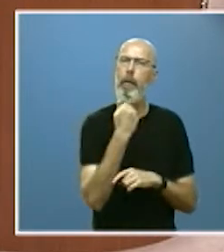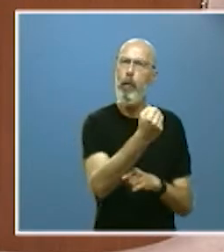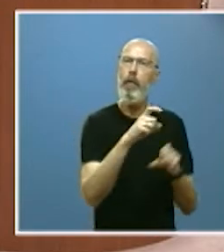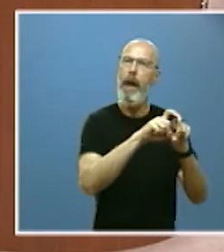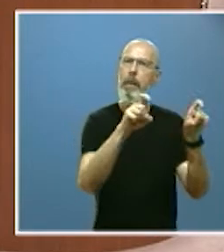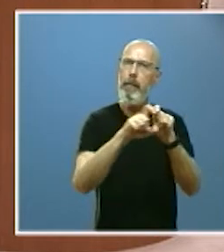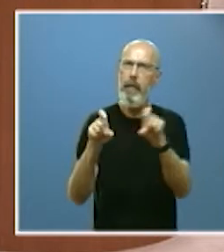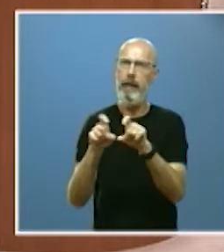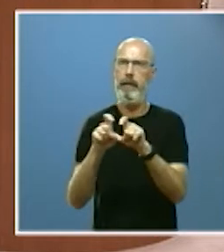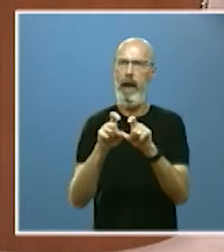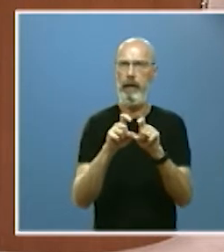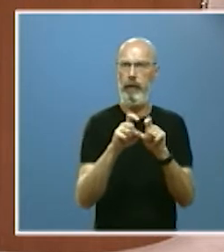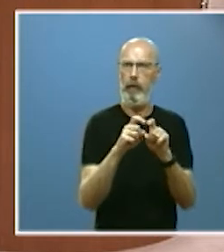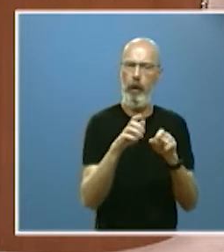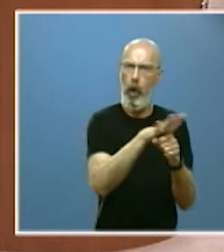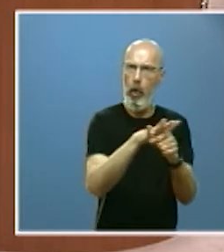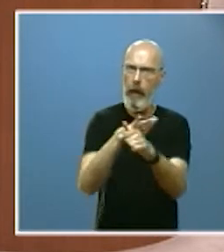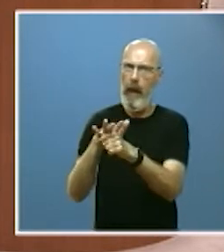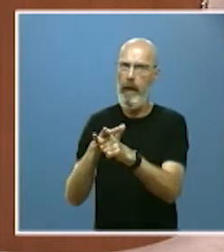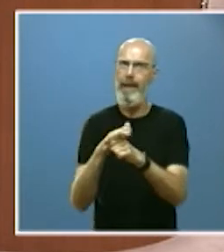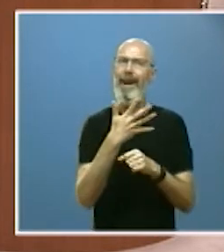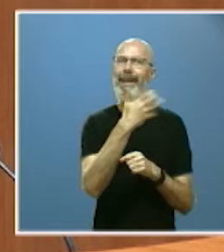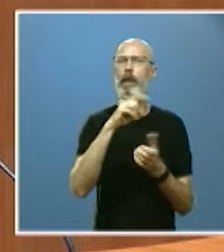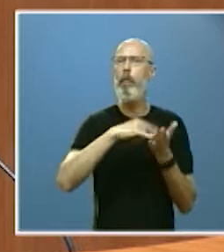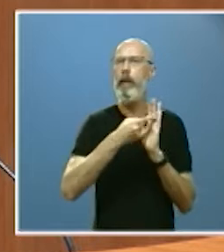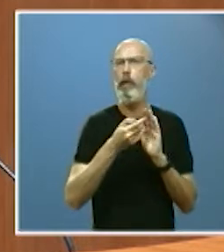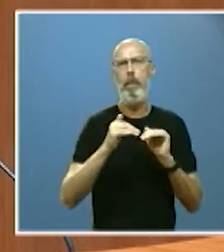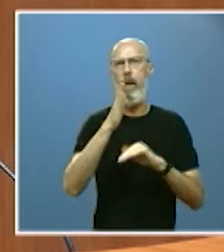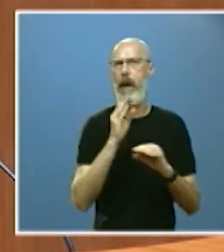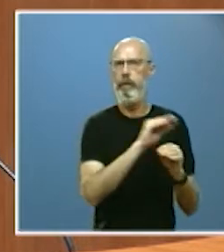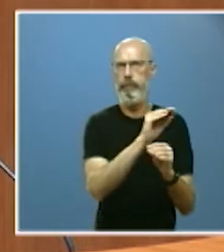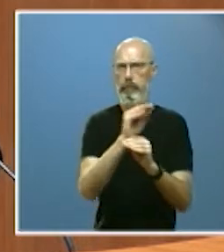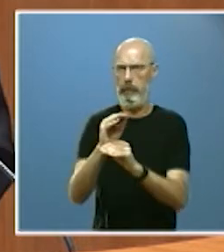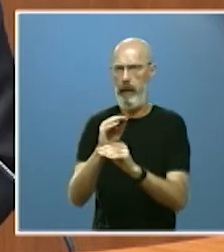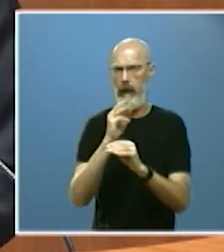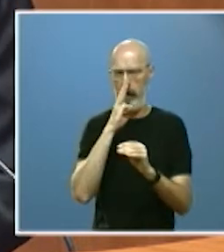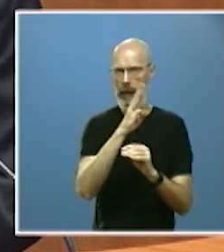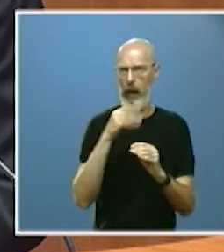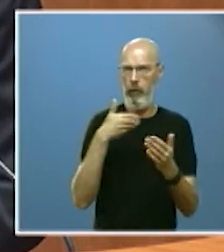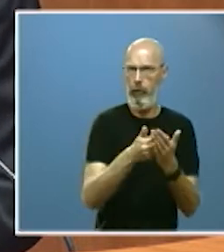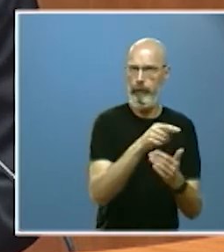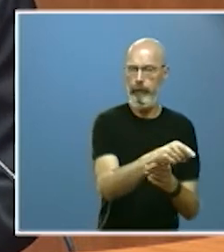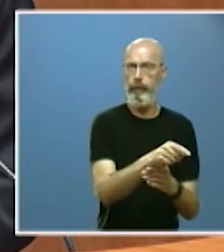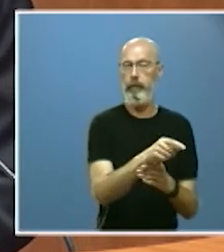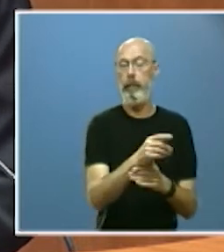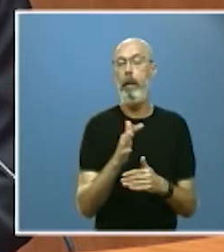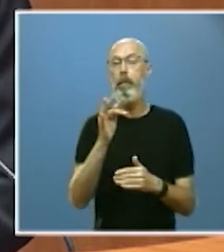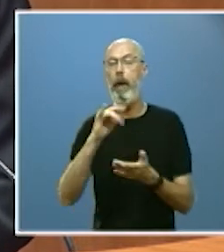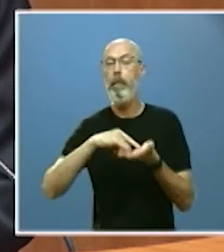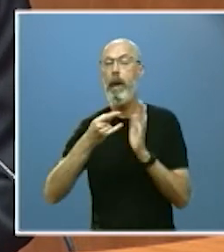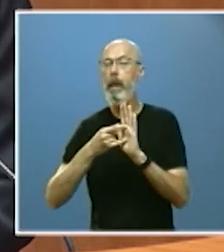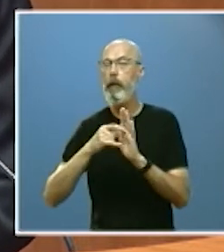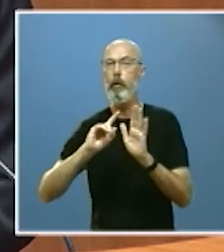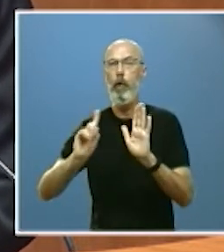con más de 500 proyectos financiados en lo que va de legislatura y disponemos de un planteamiento integral de